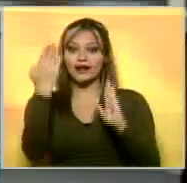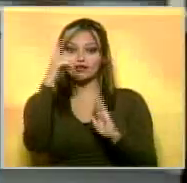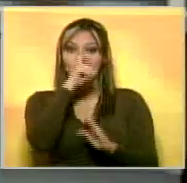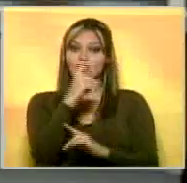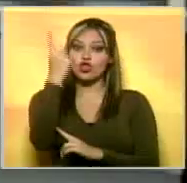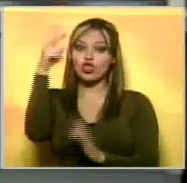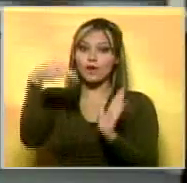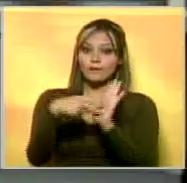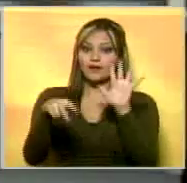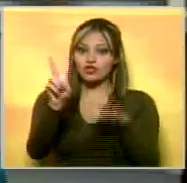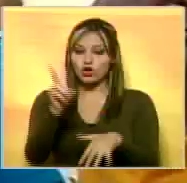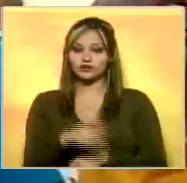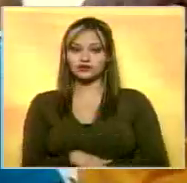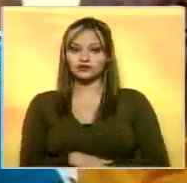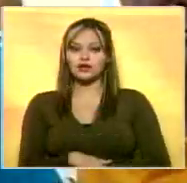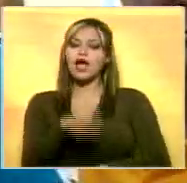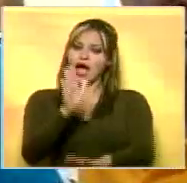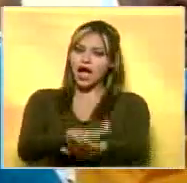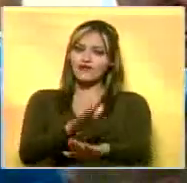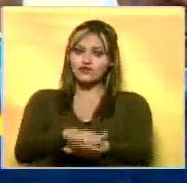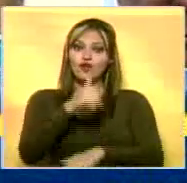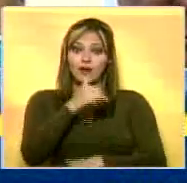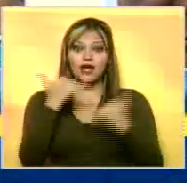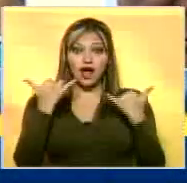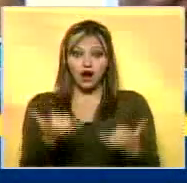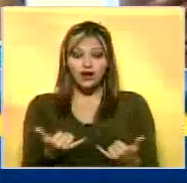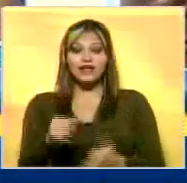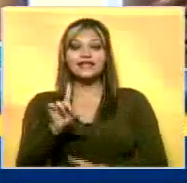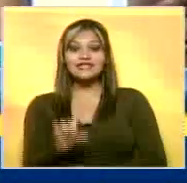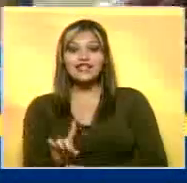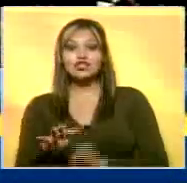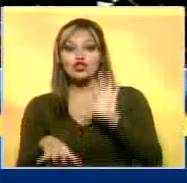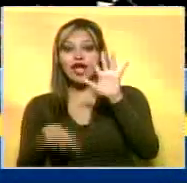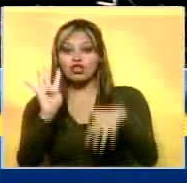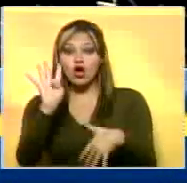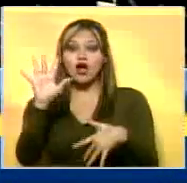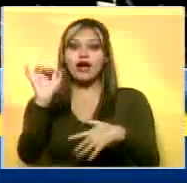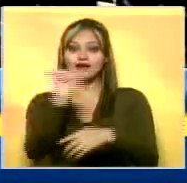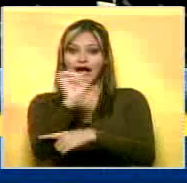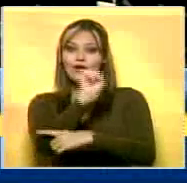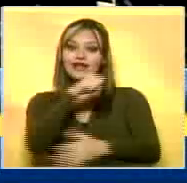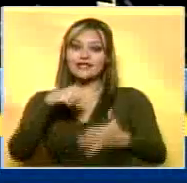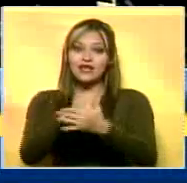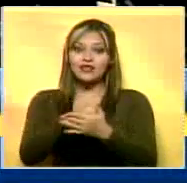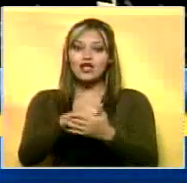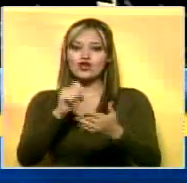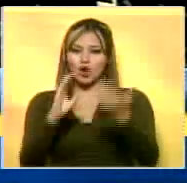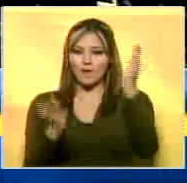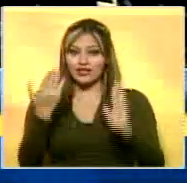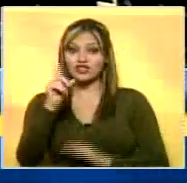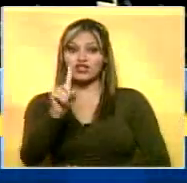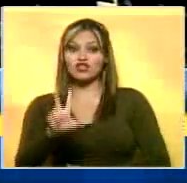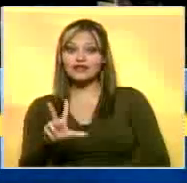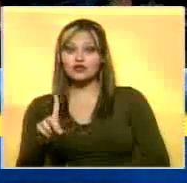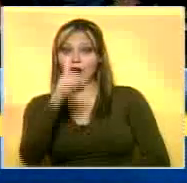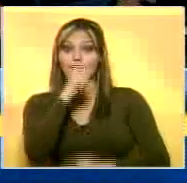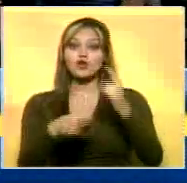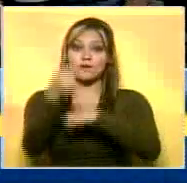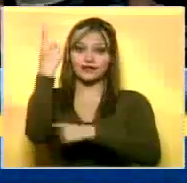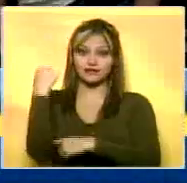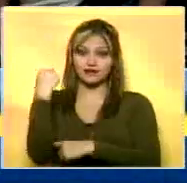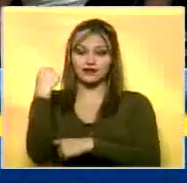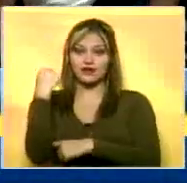con el año 2012. De Lía manifestó que se han registrado 114 accidentes respecto a 131 el año pasado.